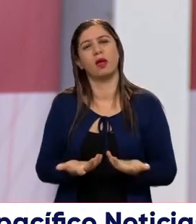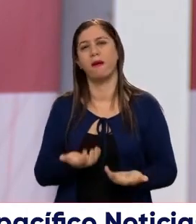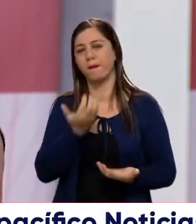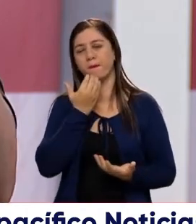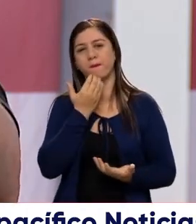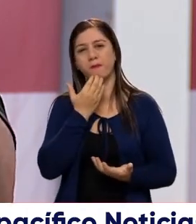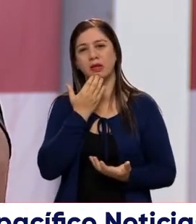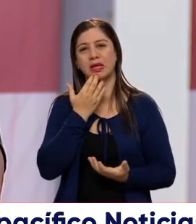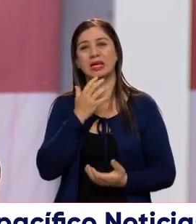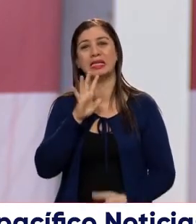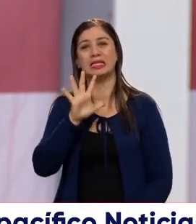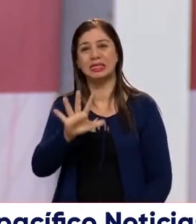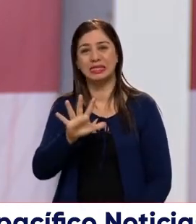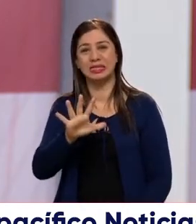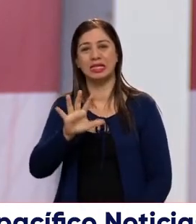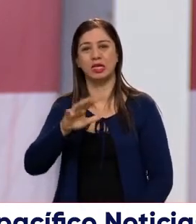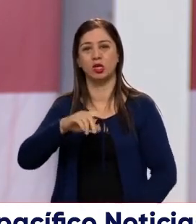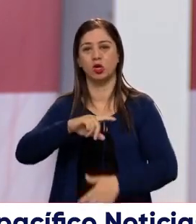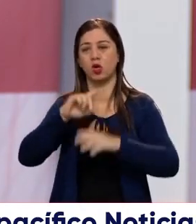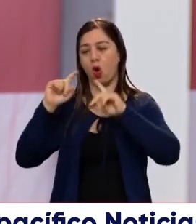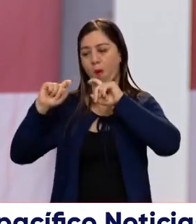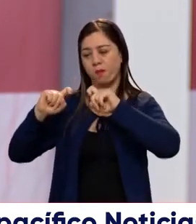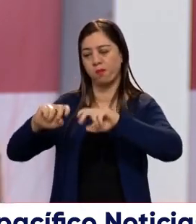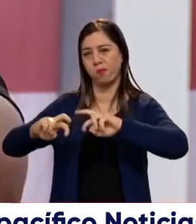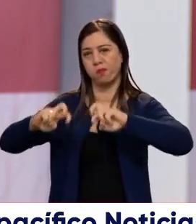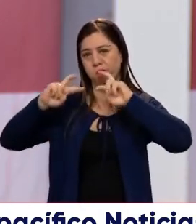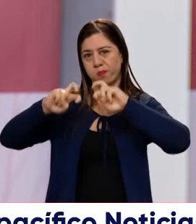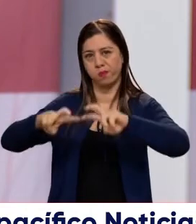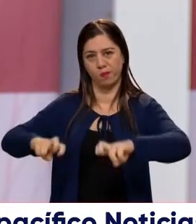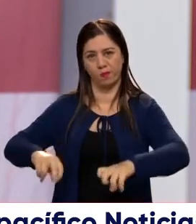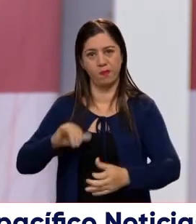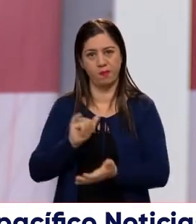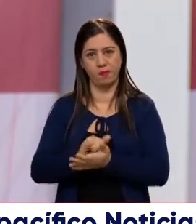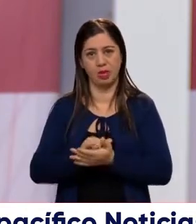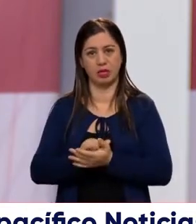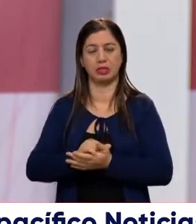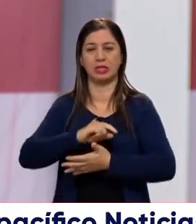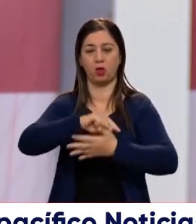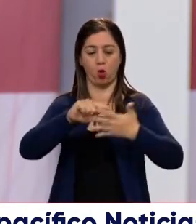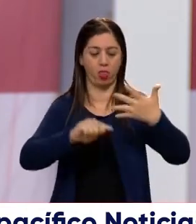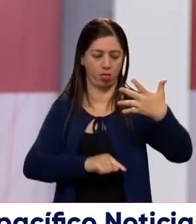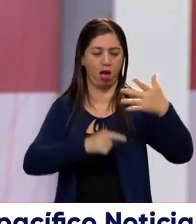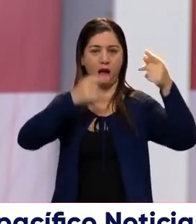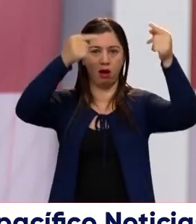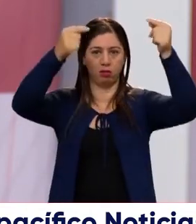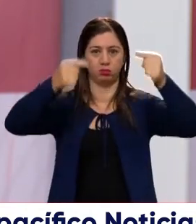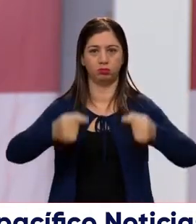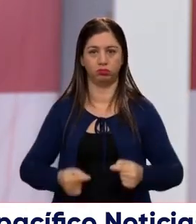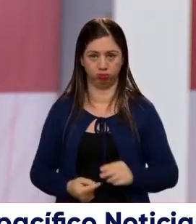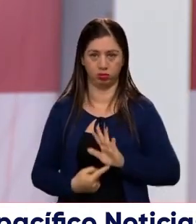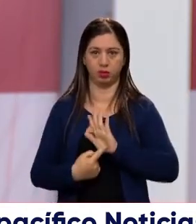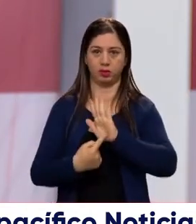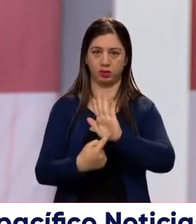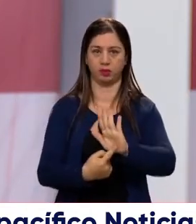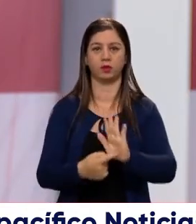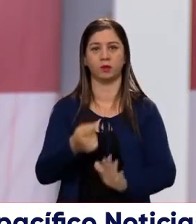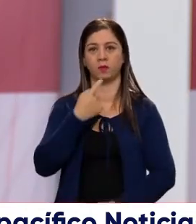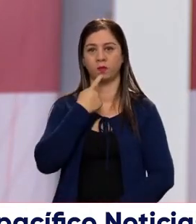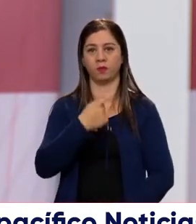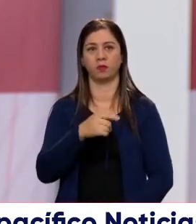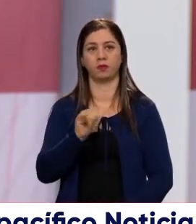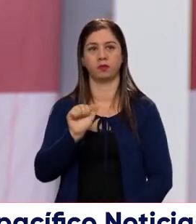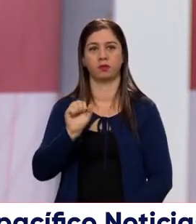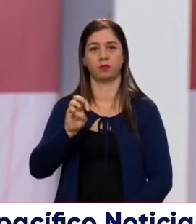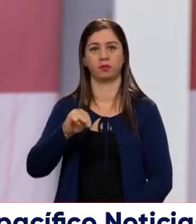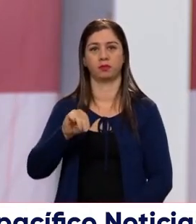es como si hubieran hecho 5 estudios a la vez, y cuando todos se unen, pues tenemos un gran resultado, que es el que está allí, como le decía Yamil,